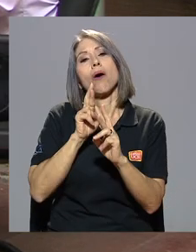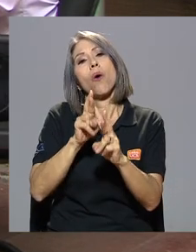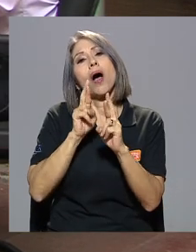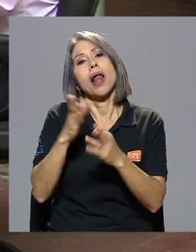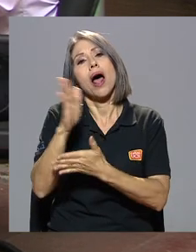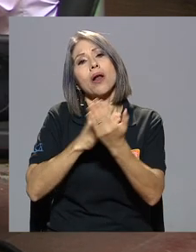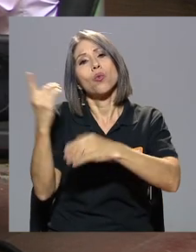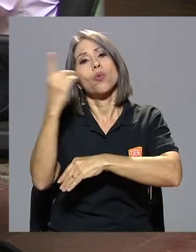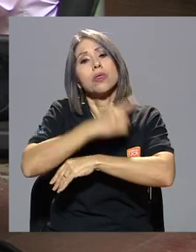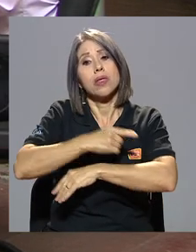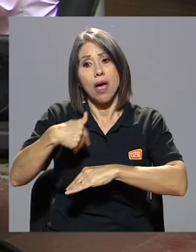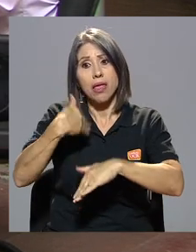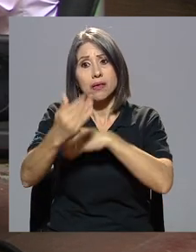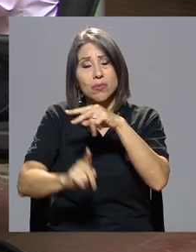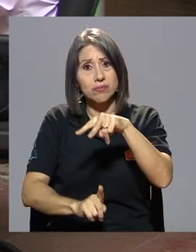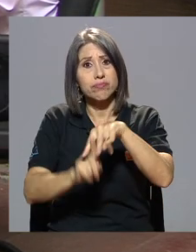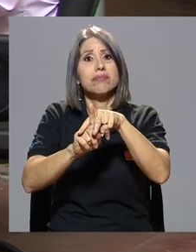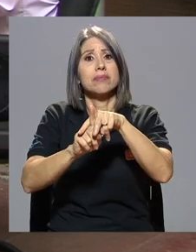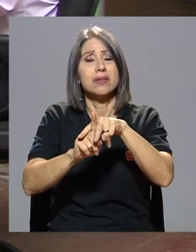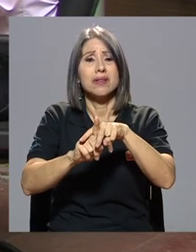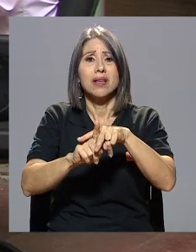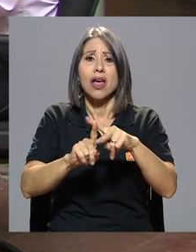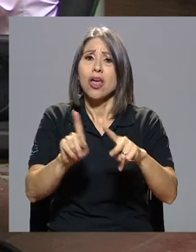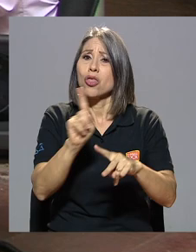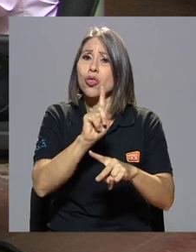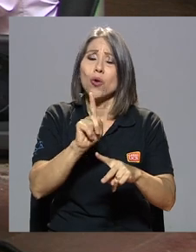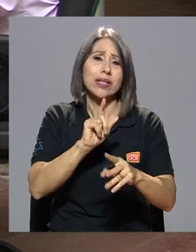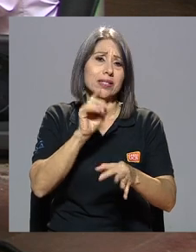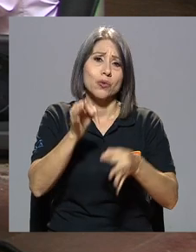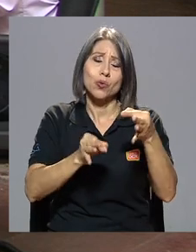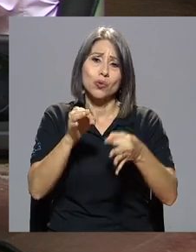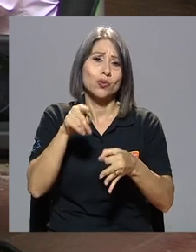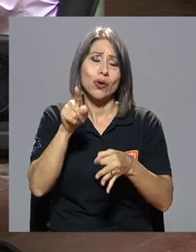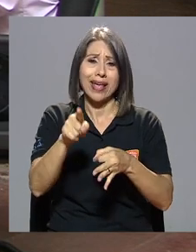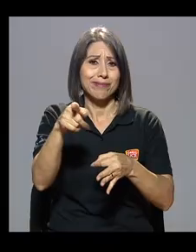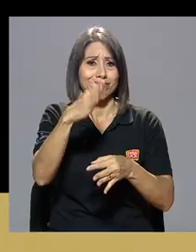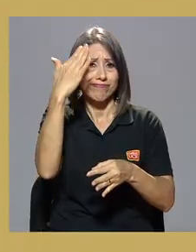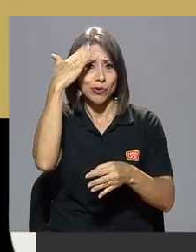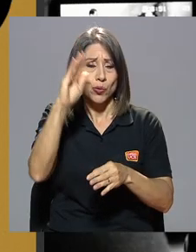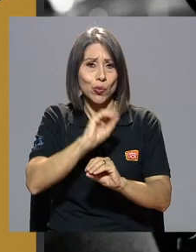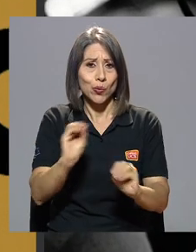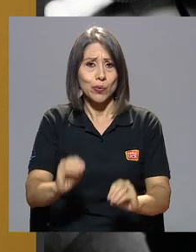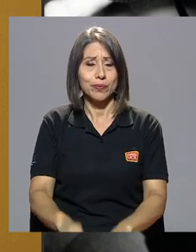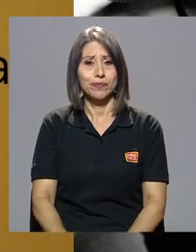apareciera. Es una injusticia que ese libro no lo pueda conocer el país.